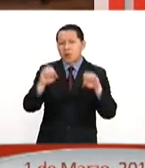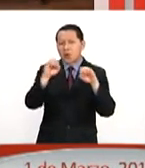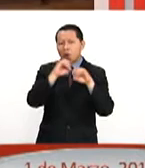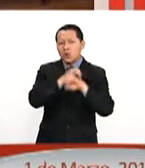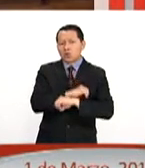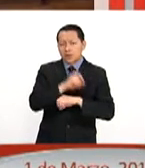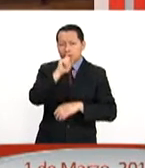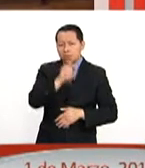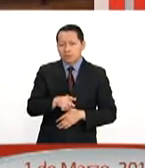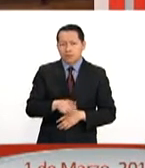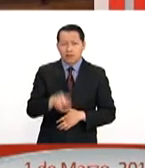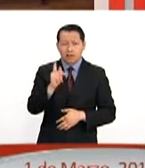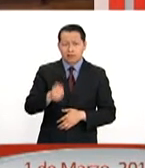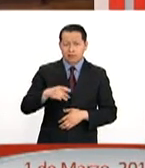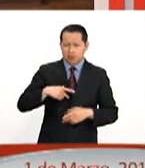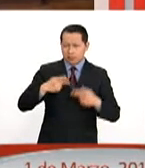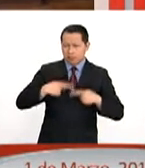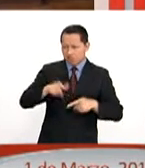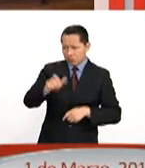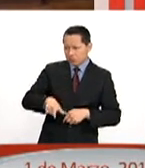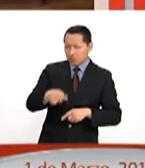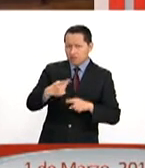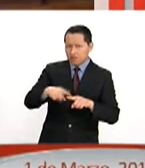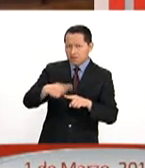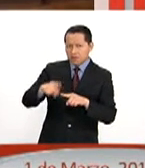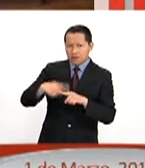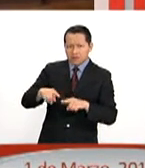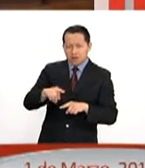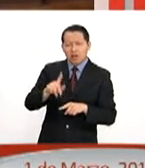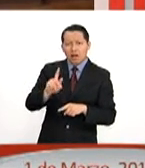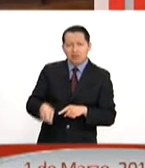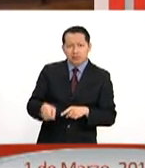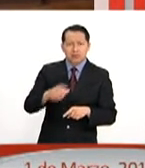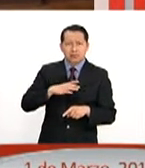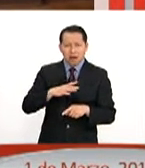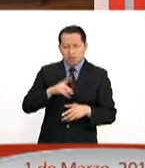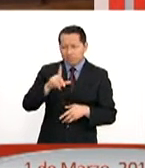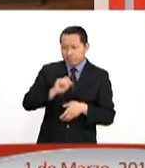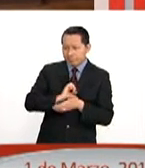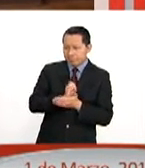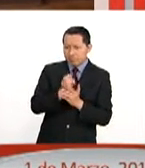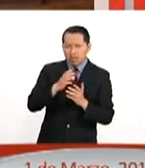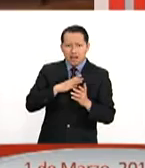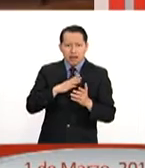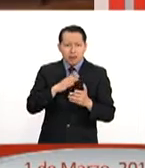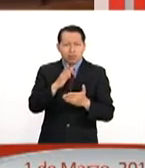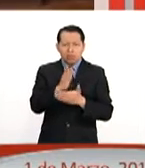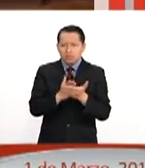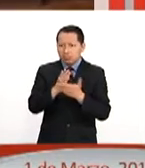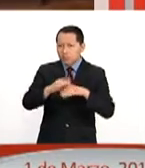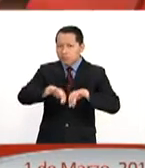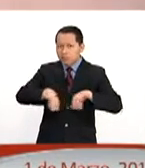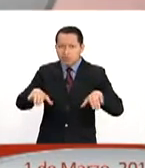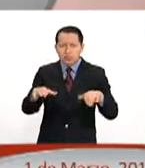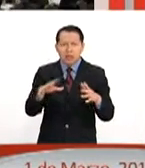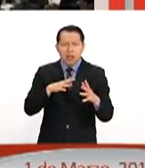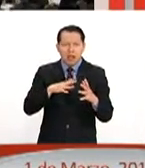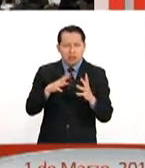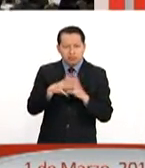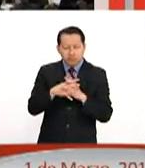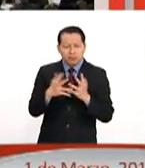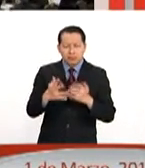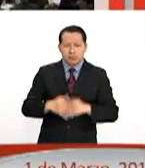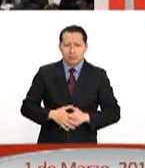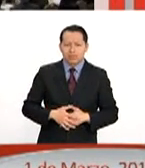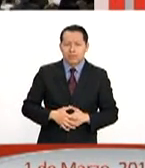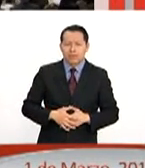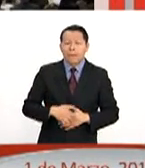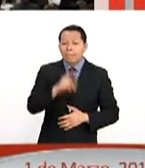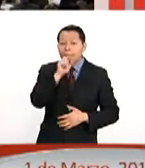presidente